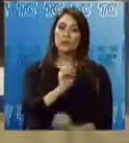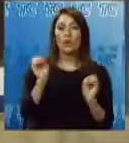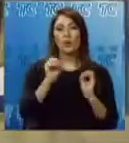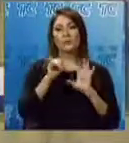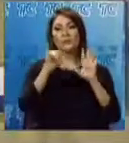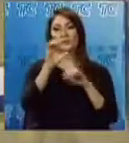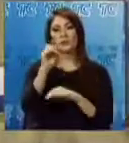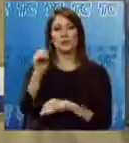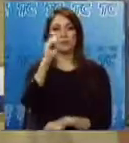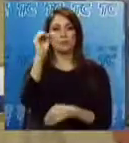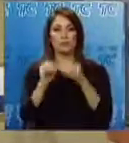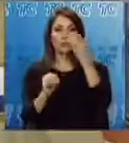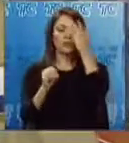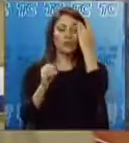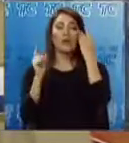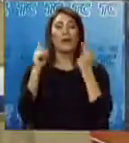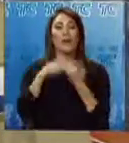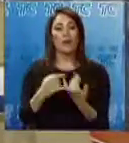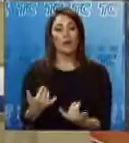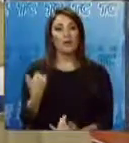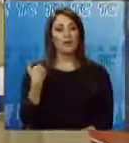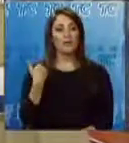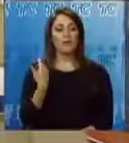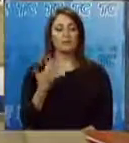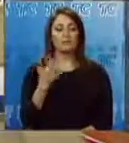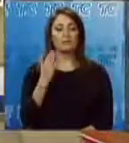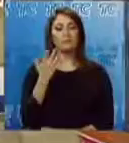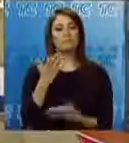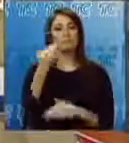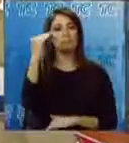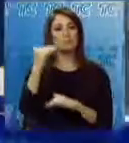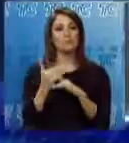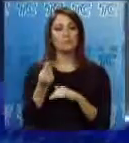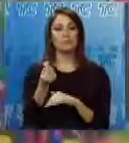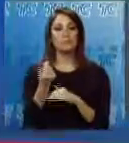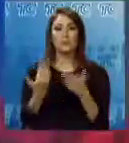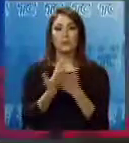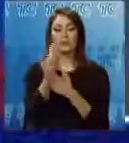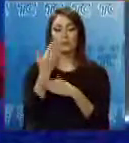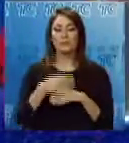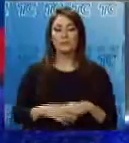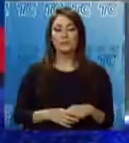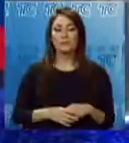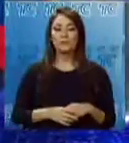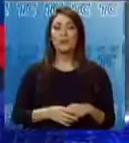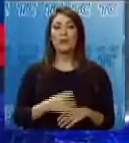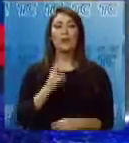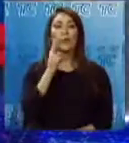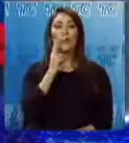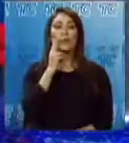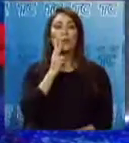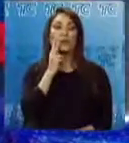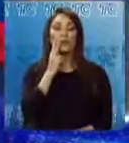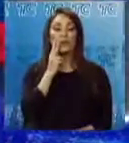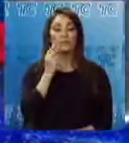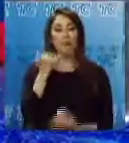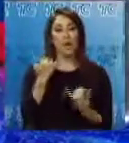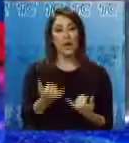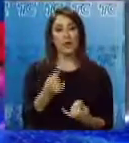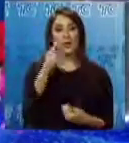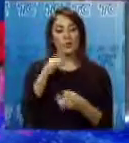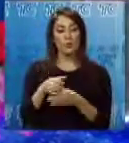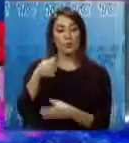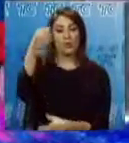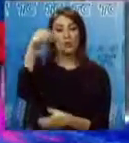% de lo que está ahorita en el mercado y lo que va a ingresar con nuevos precios. ¿Qué sucedería con el vodka? Pues bien, actualmente una